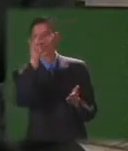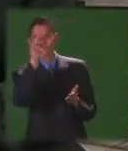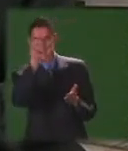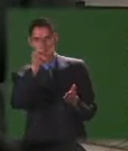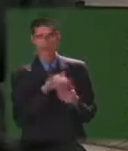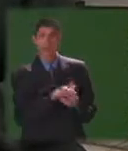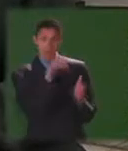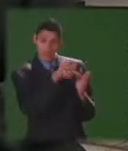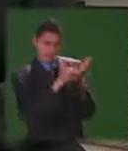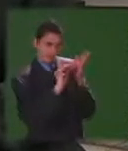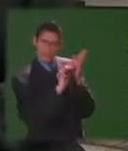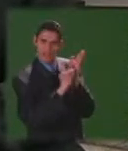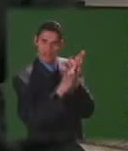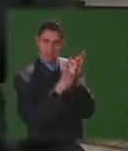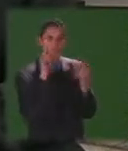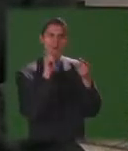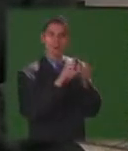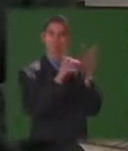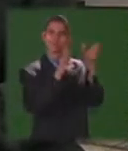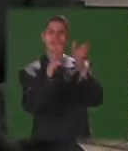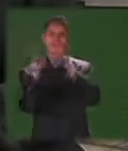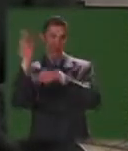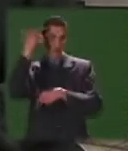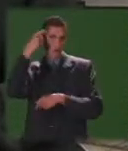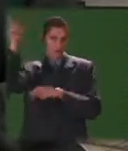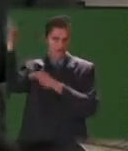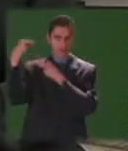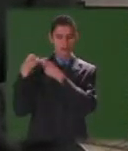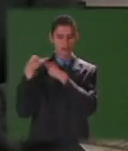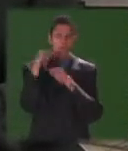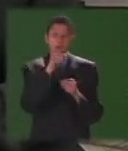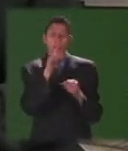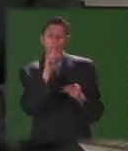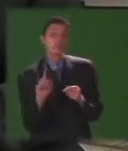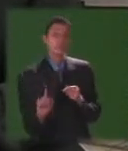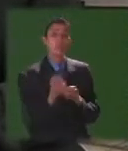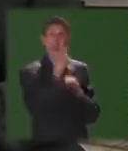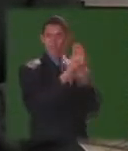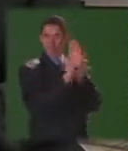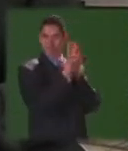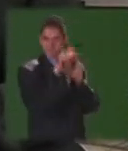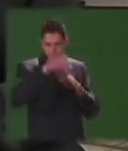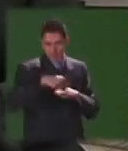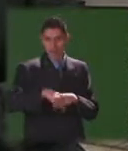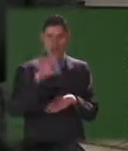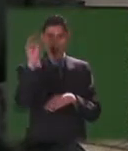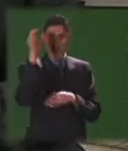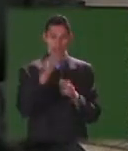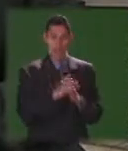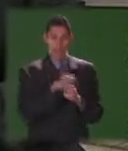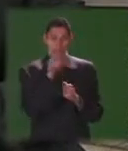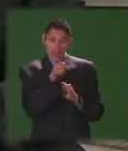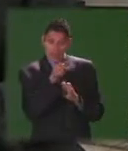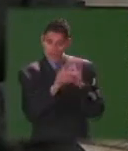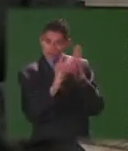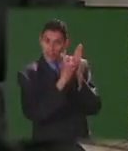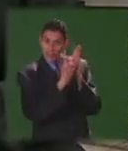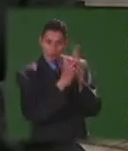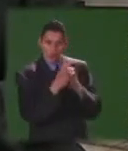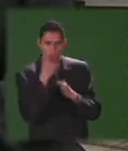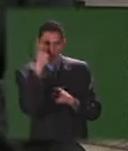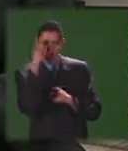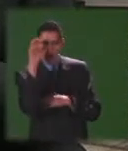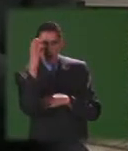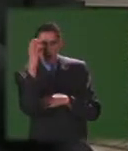Salgar ese decreto orgánico de instrucción pública se dice digamos que es el primer decreto que en el país va a pensar